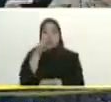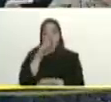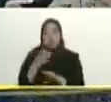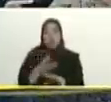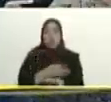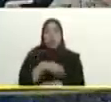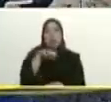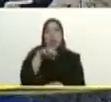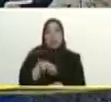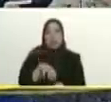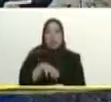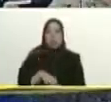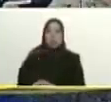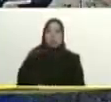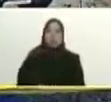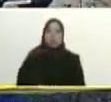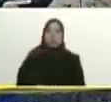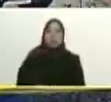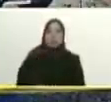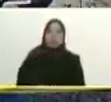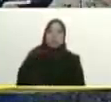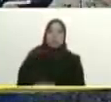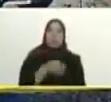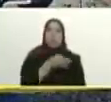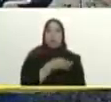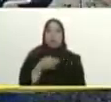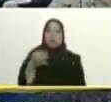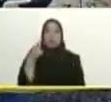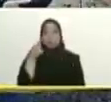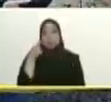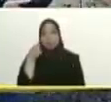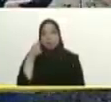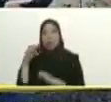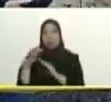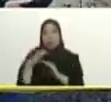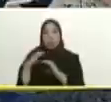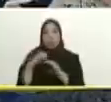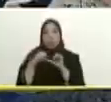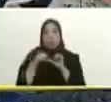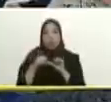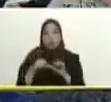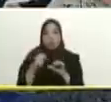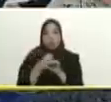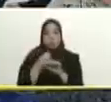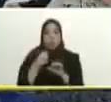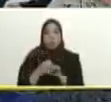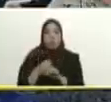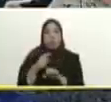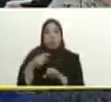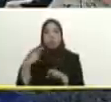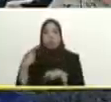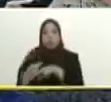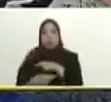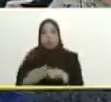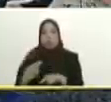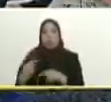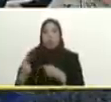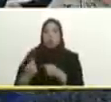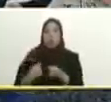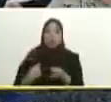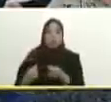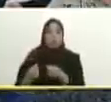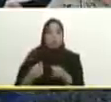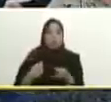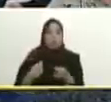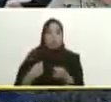el estado bueno presidente aquí estamos en perfecta alerta comunicándonos permanentemente con Reverol con el de Banero Villarruel